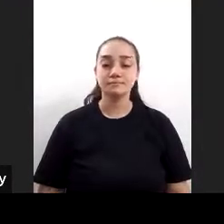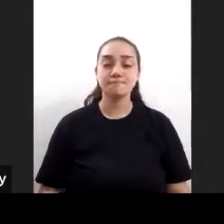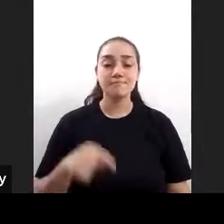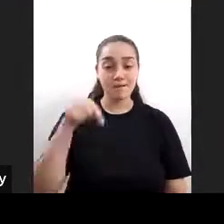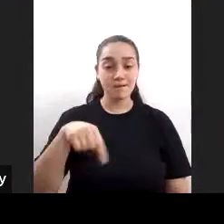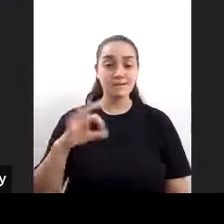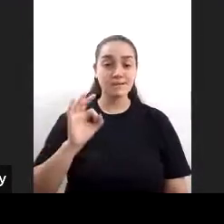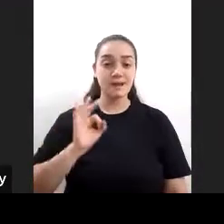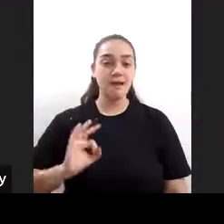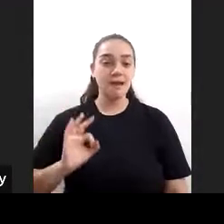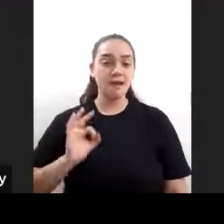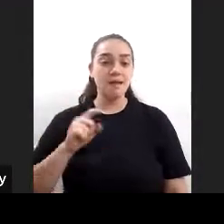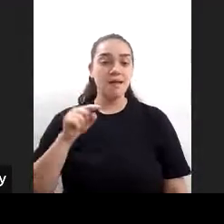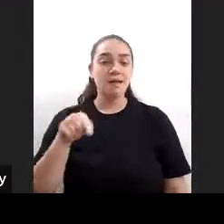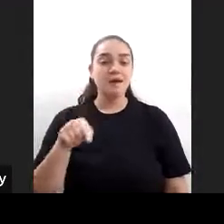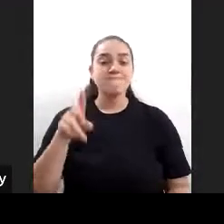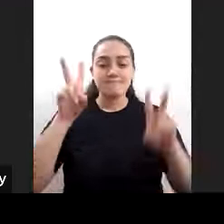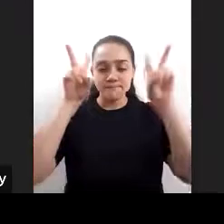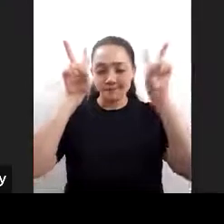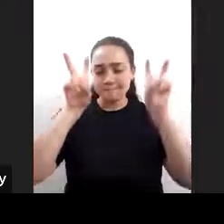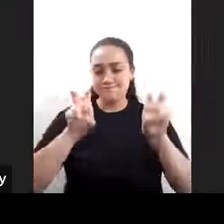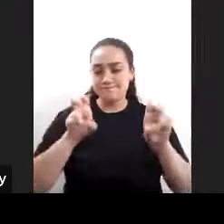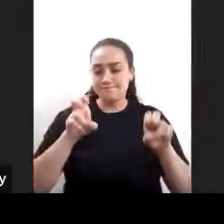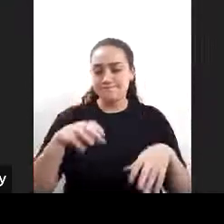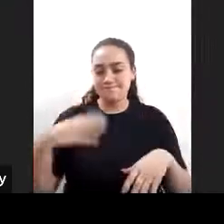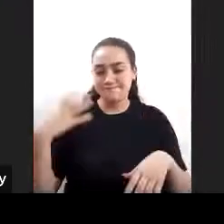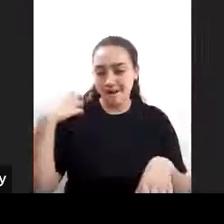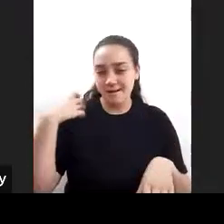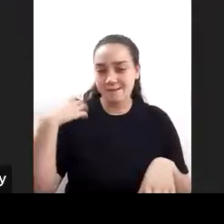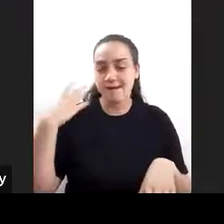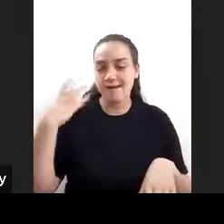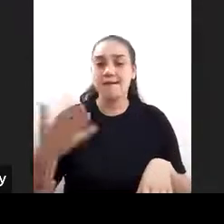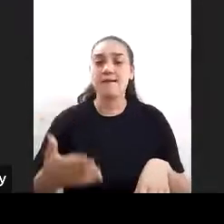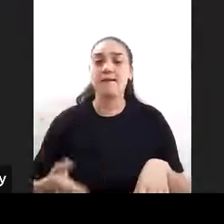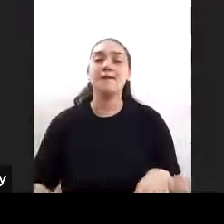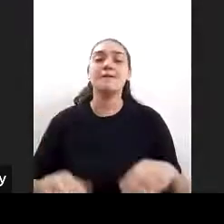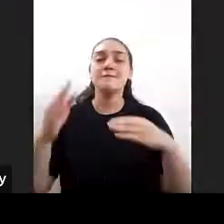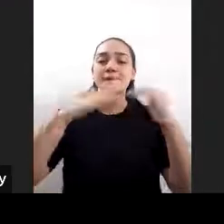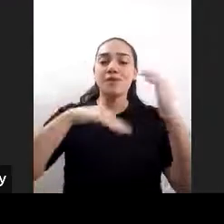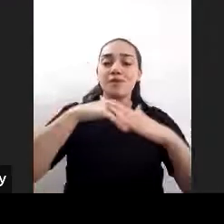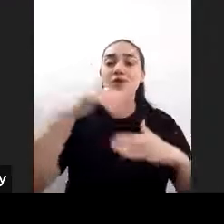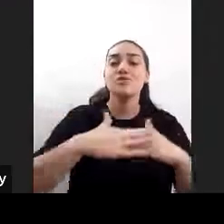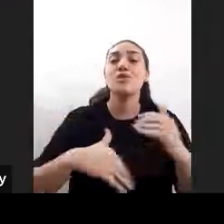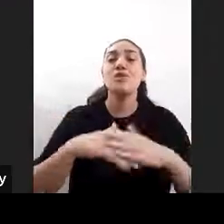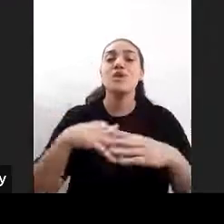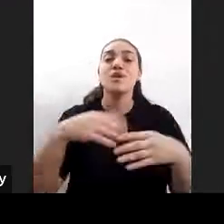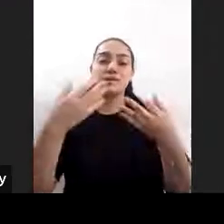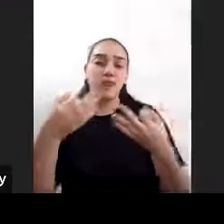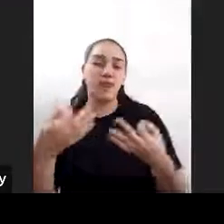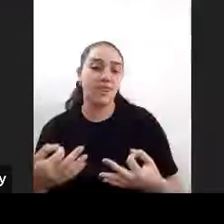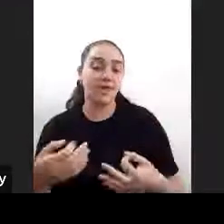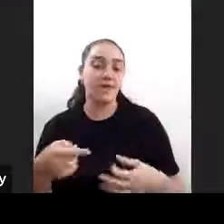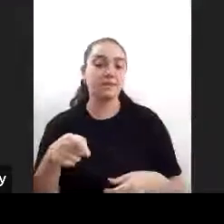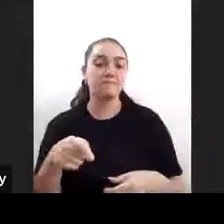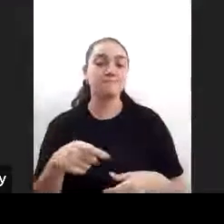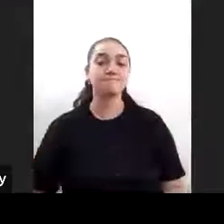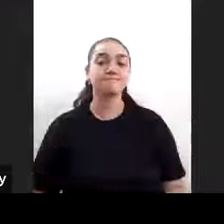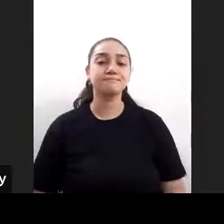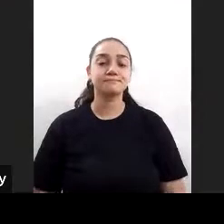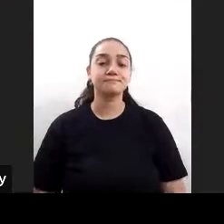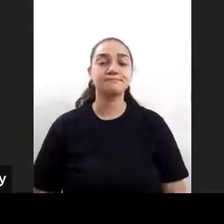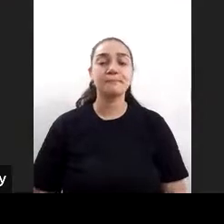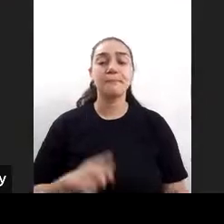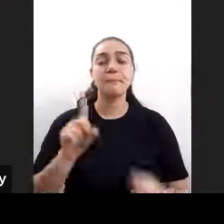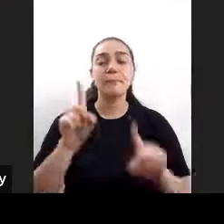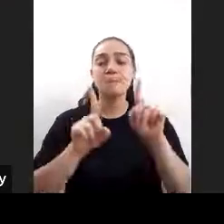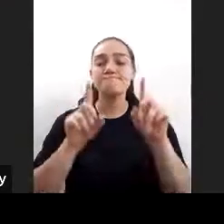de temas generales como infraestructura ciberseguridad privacidad inteligencia artificial hemos tenido paneles específicos sobre algunas provincias